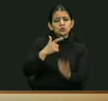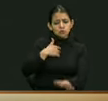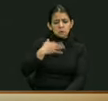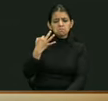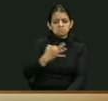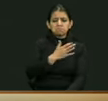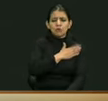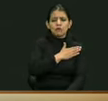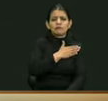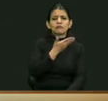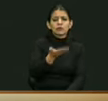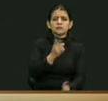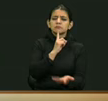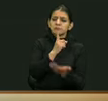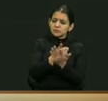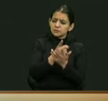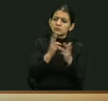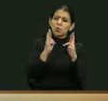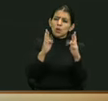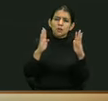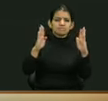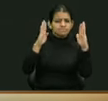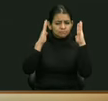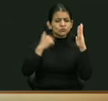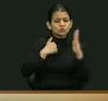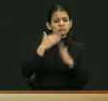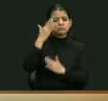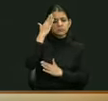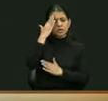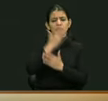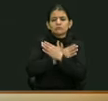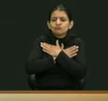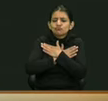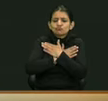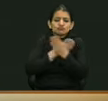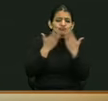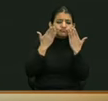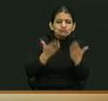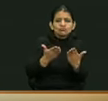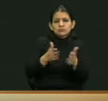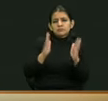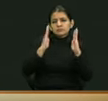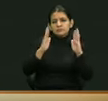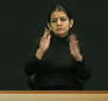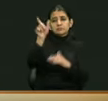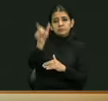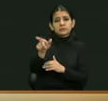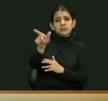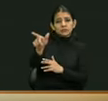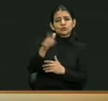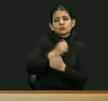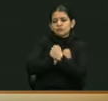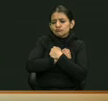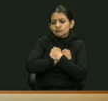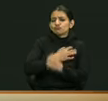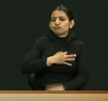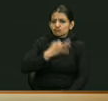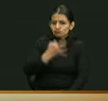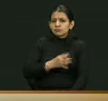que va a ser tomado con mucho cariño porque es una persona de corazón.